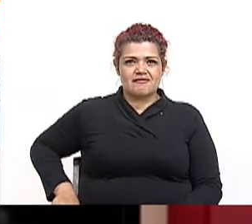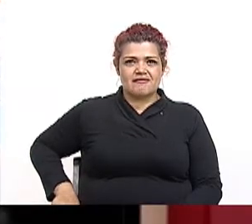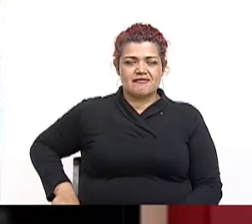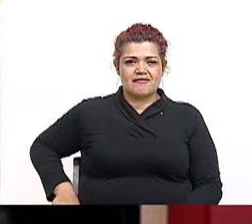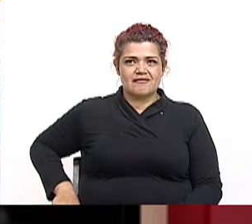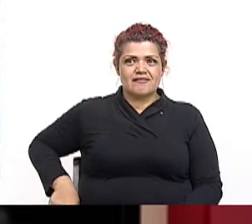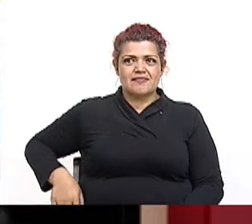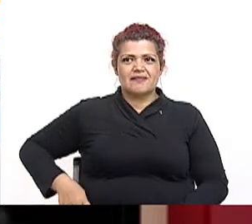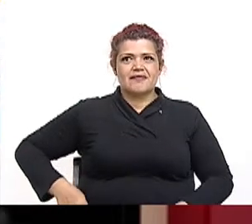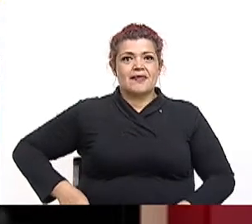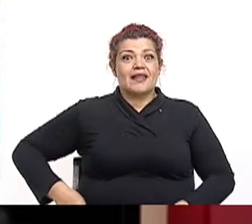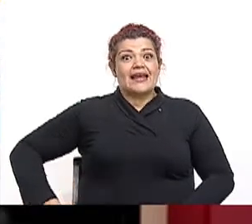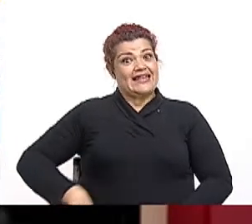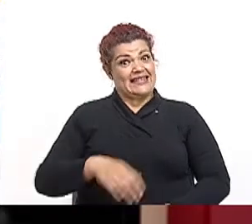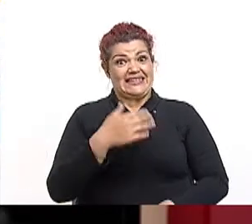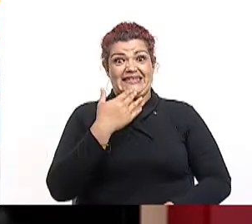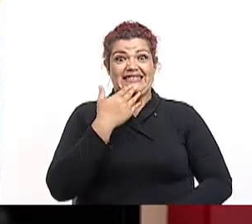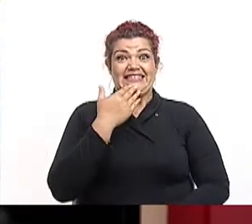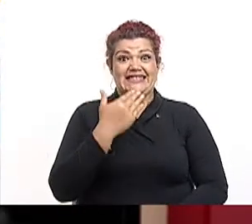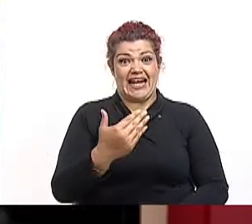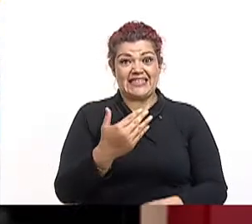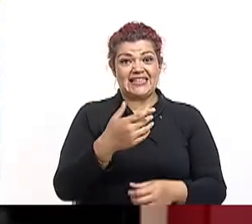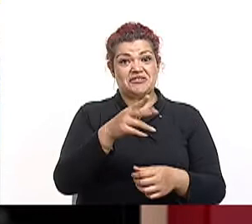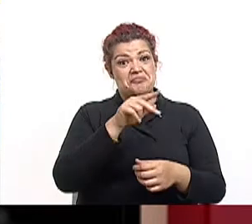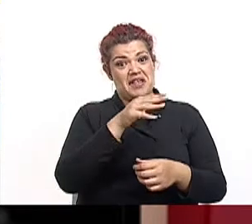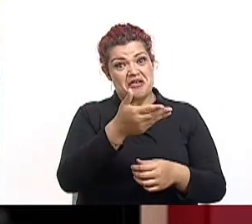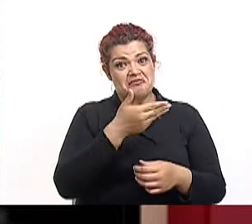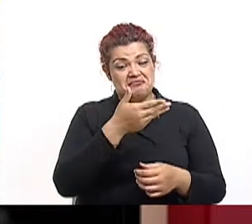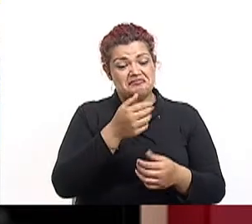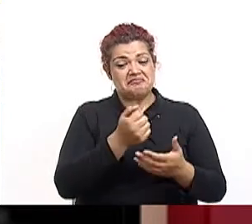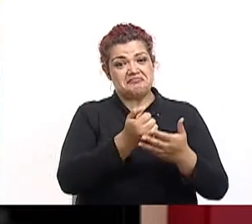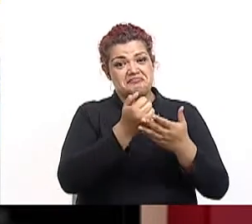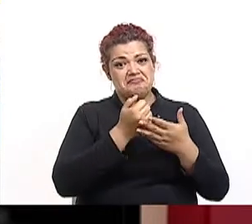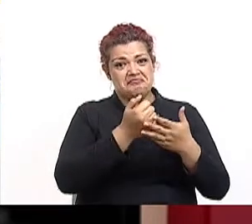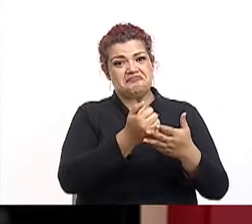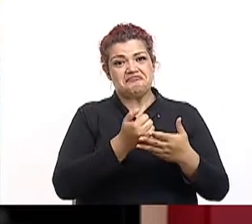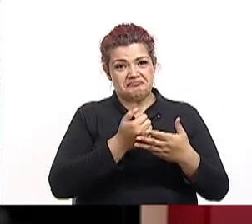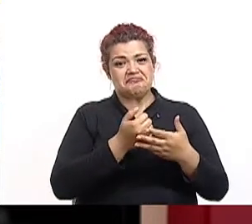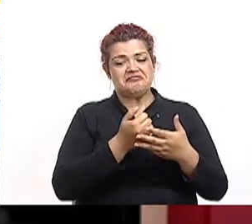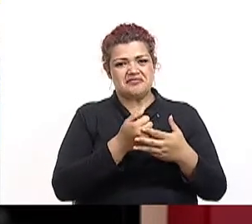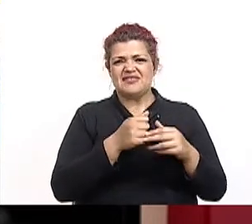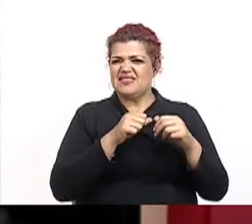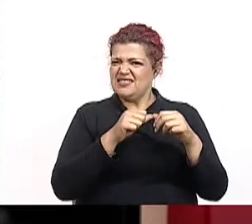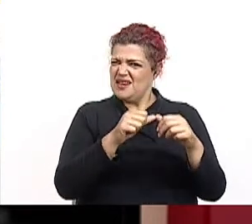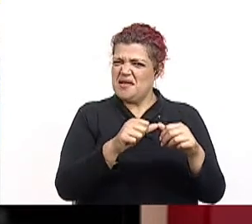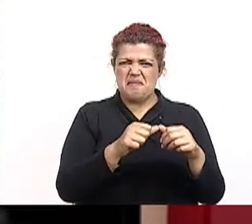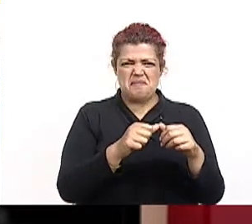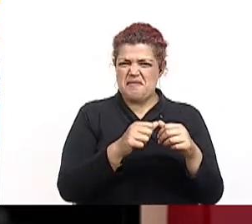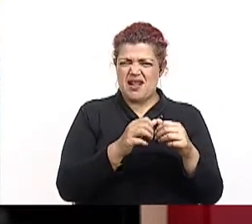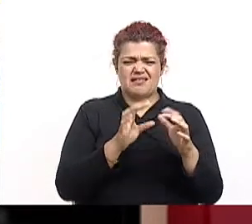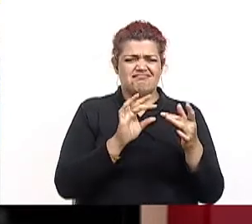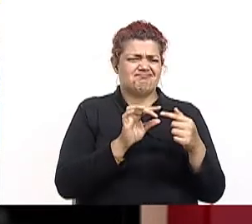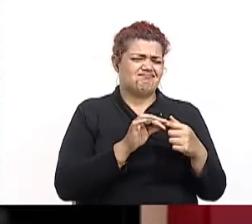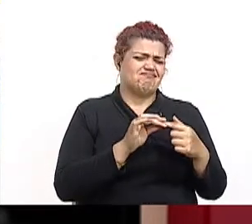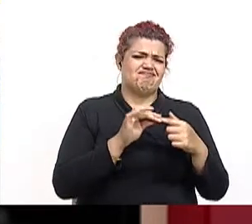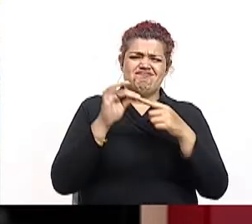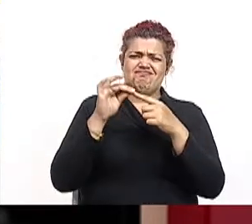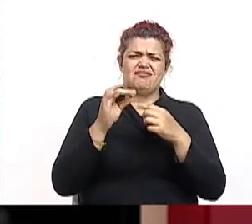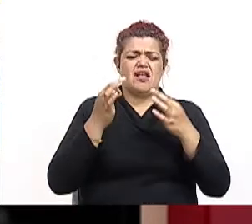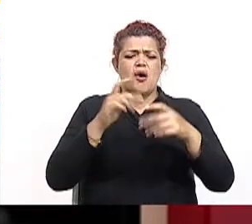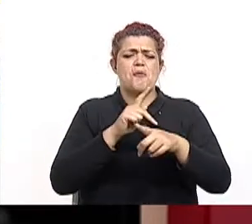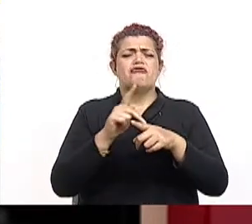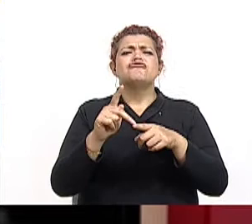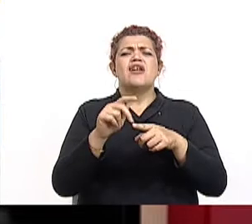Gracias. Gracias a nuestro colega Carlos Chávez por colaborarnos de una manera siempre tan especial y tan profesional